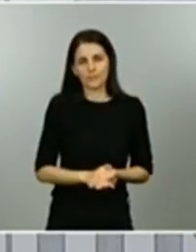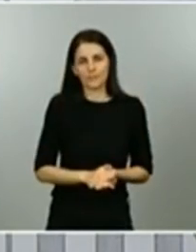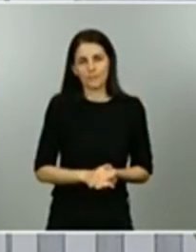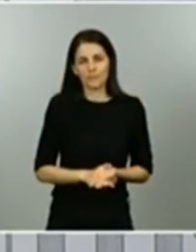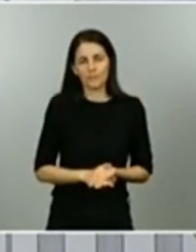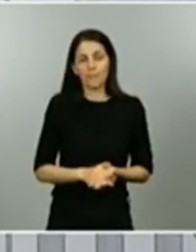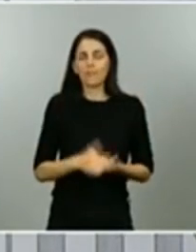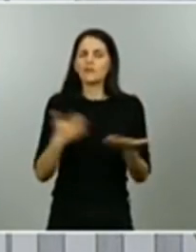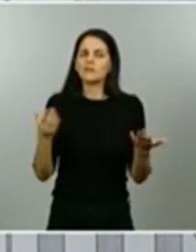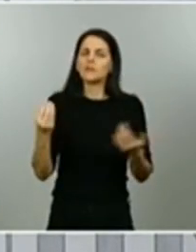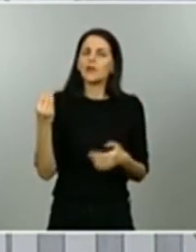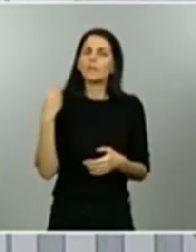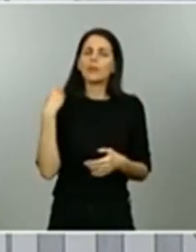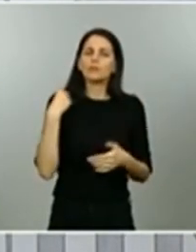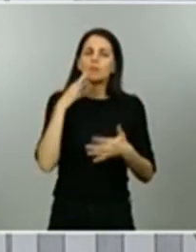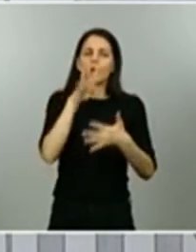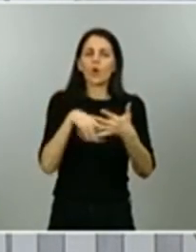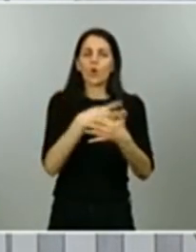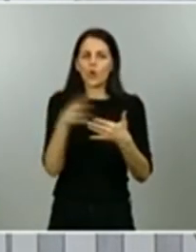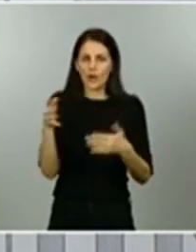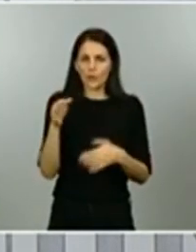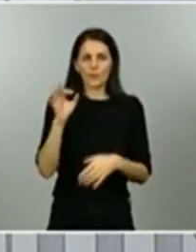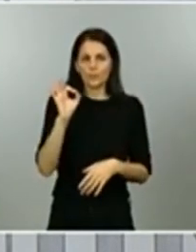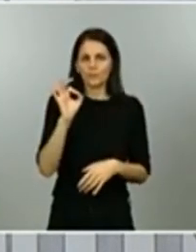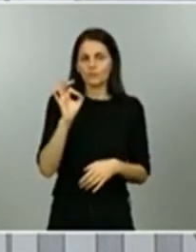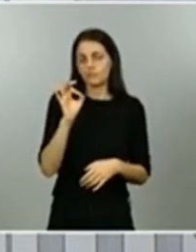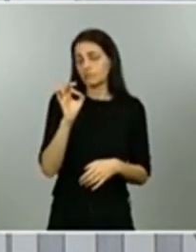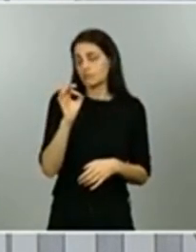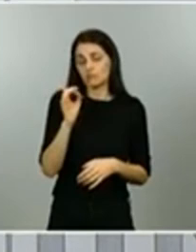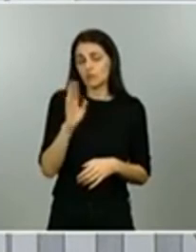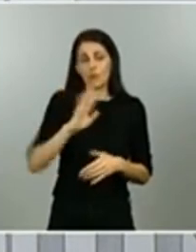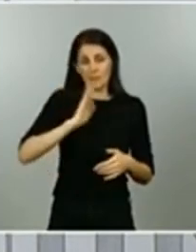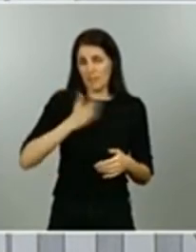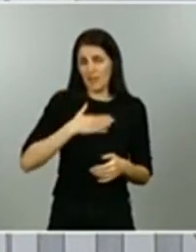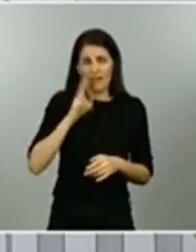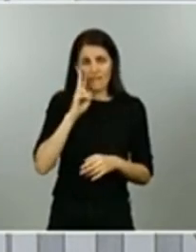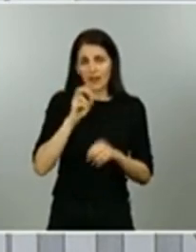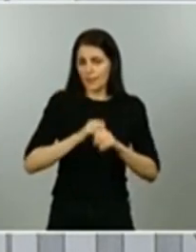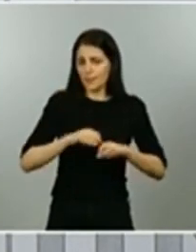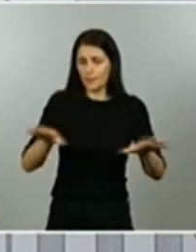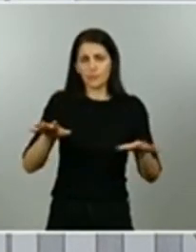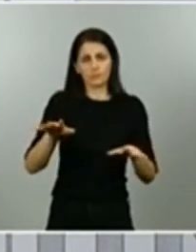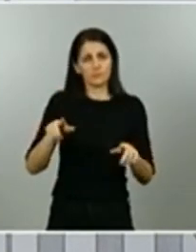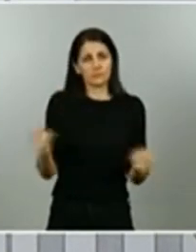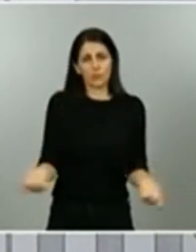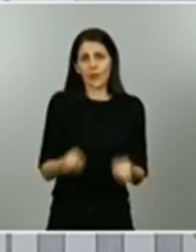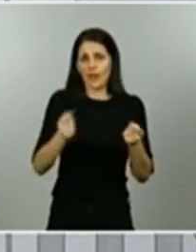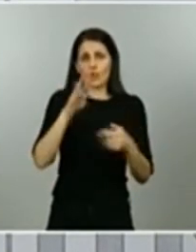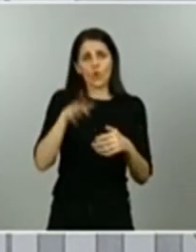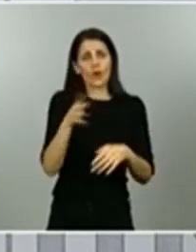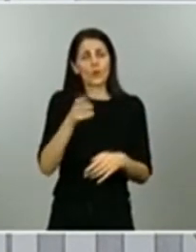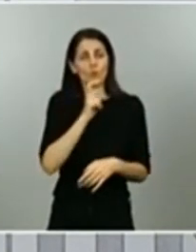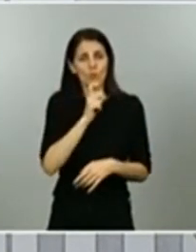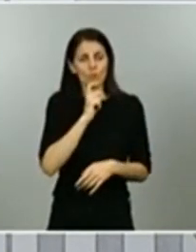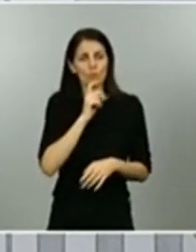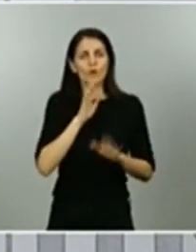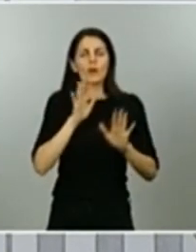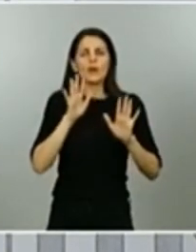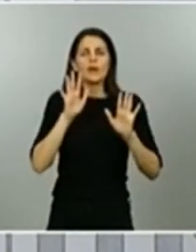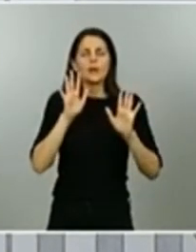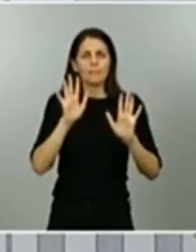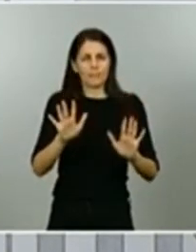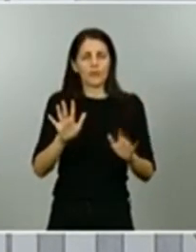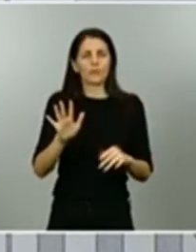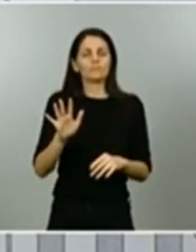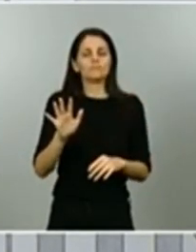mantienen mañana verán ustedes en la orden todos los detalles correspondientes a esto pero su pregunta me permite insistir una vez más